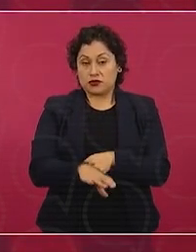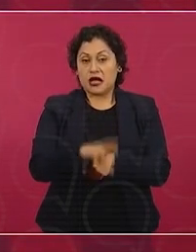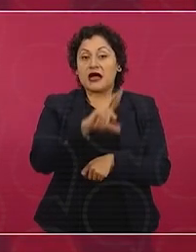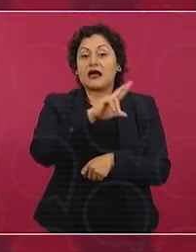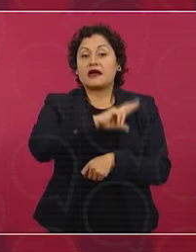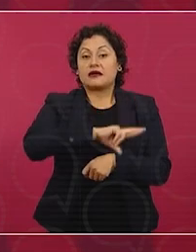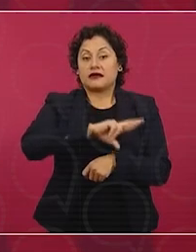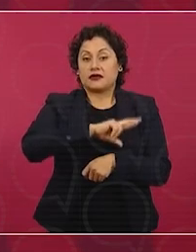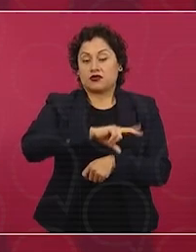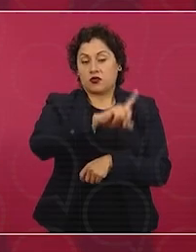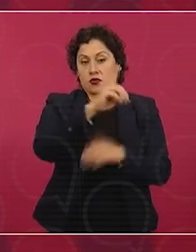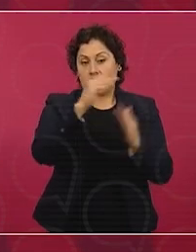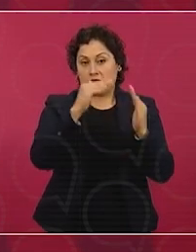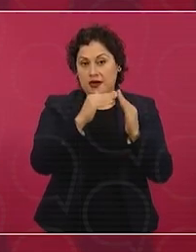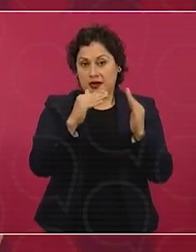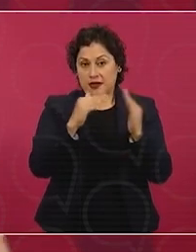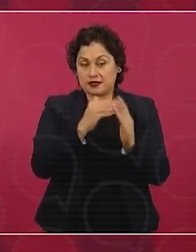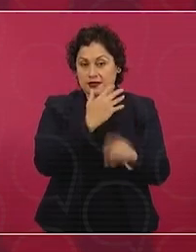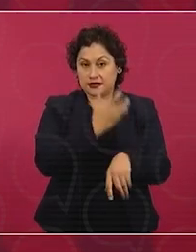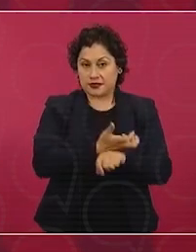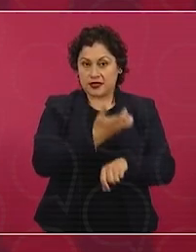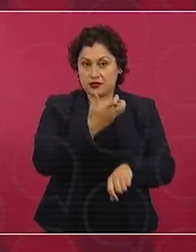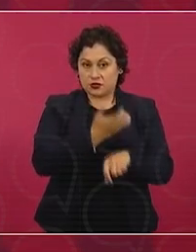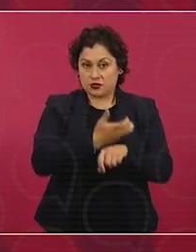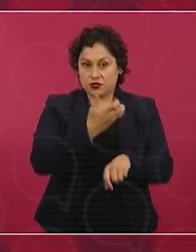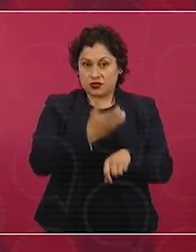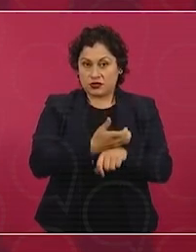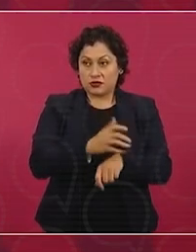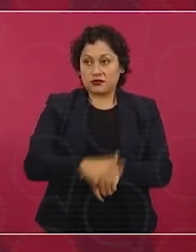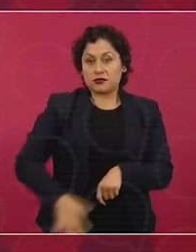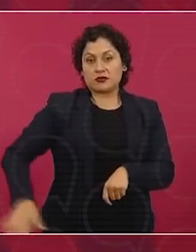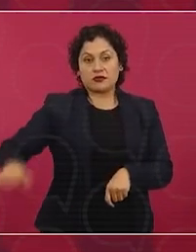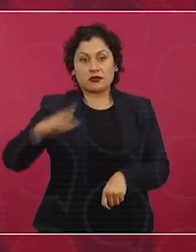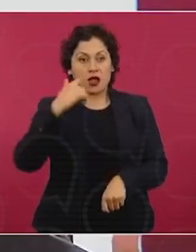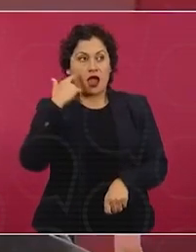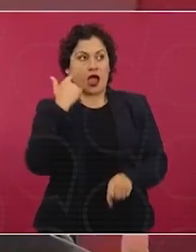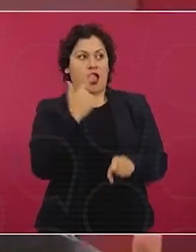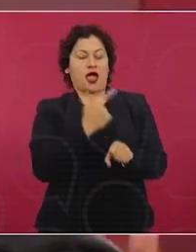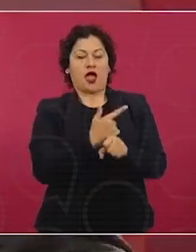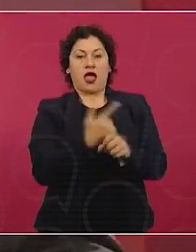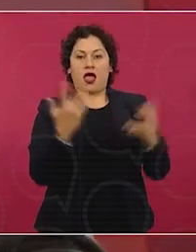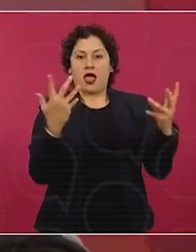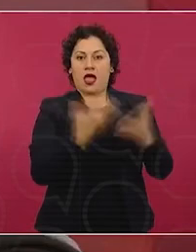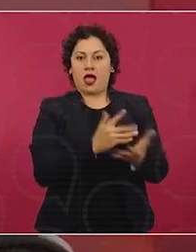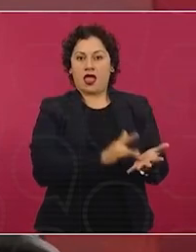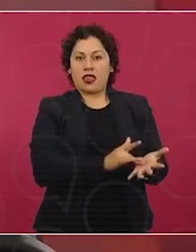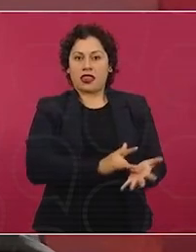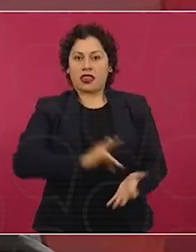El escándalo, como dos o tres días,